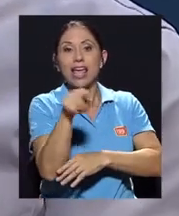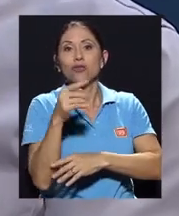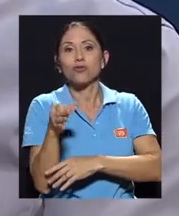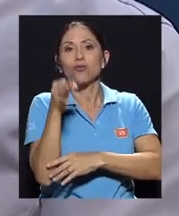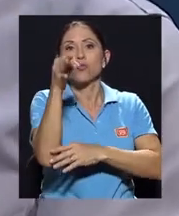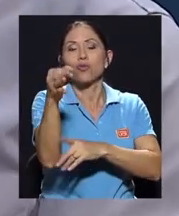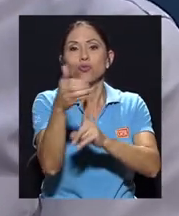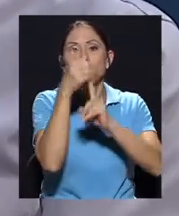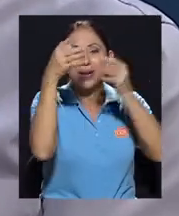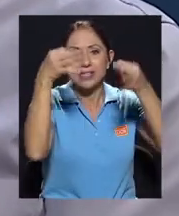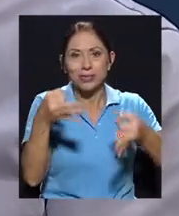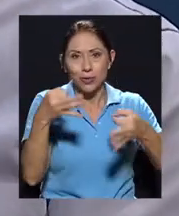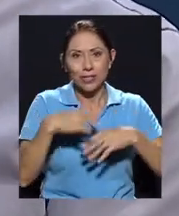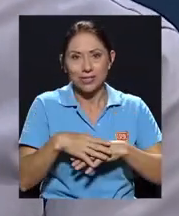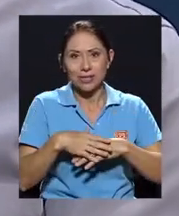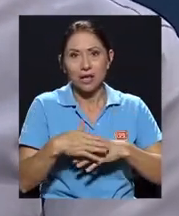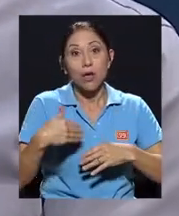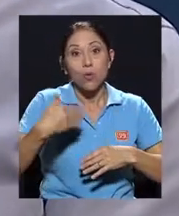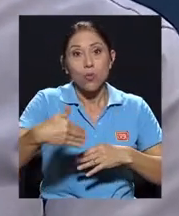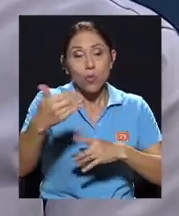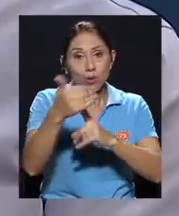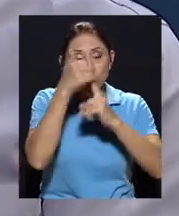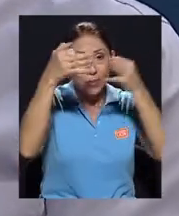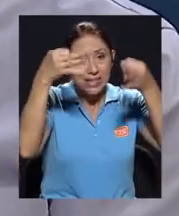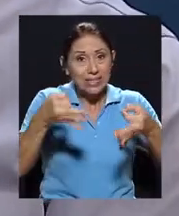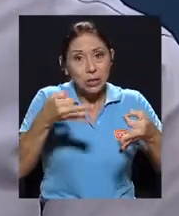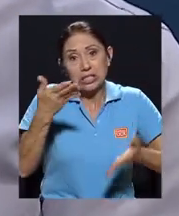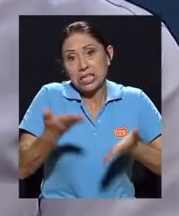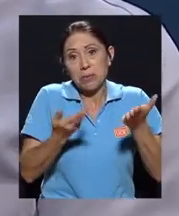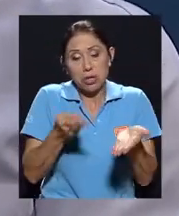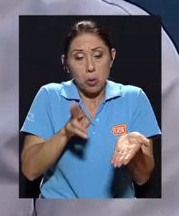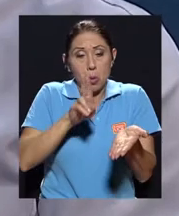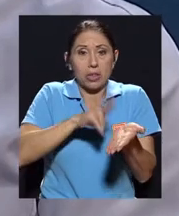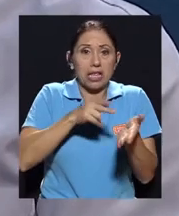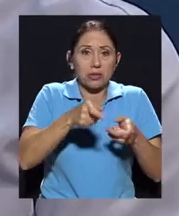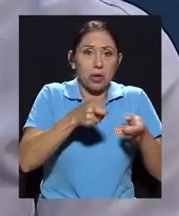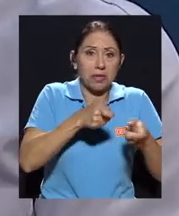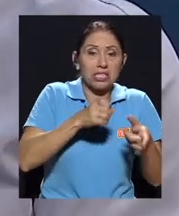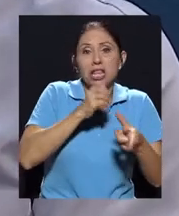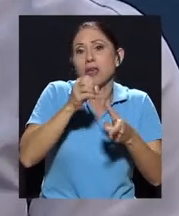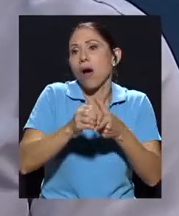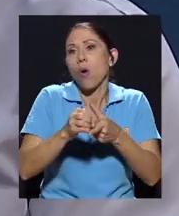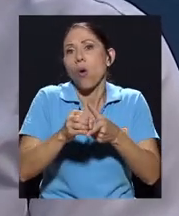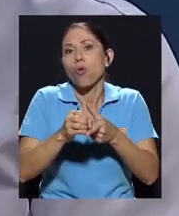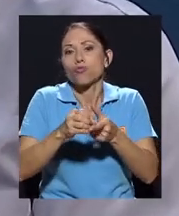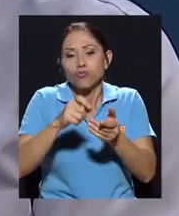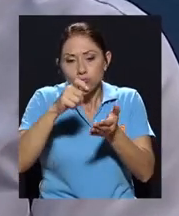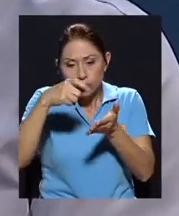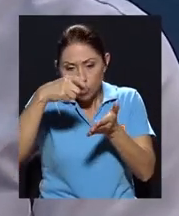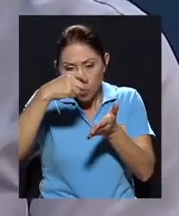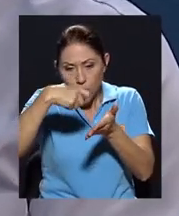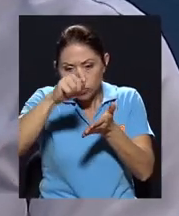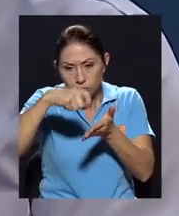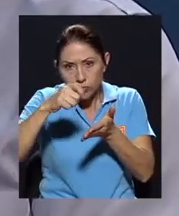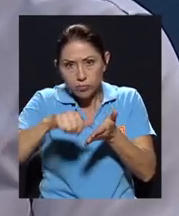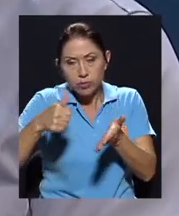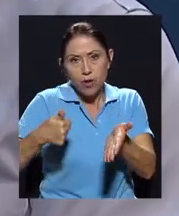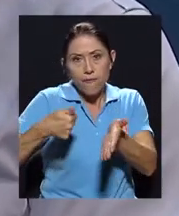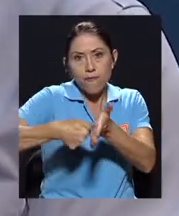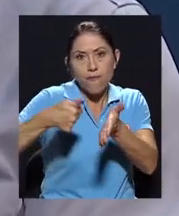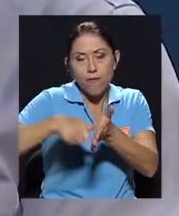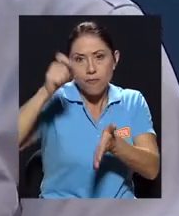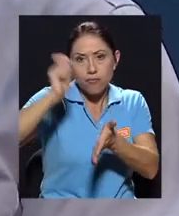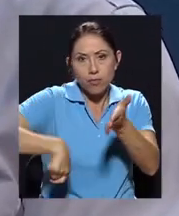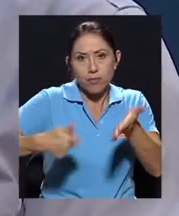y pongamos dos ejemplos claros, puede ser una contratación administrativa o puede ser pasar un reglamento. Ahorita que estamos con el tema de los reglamentos también muy en boga.